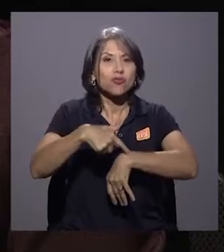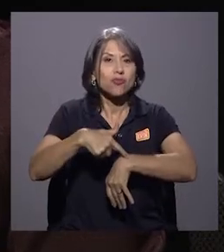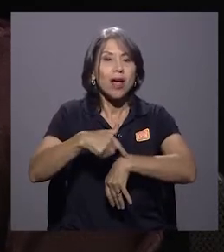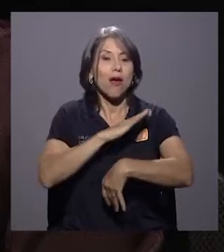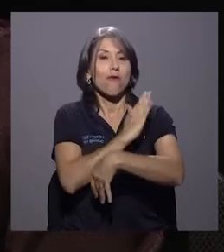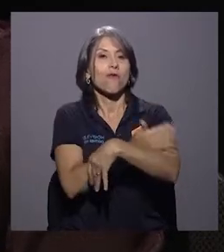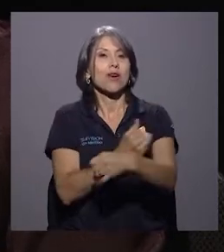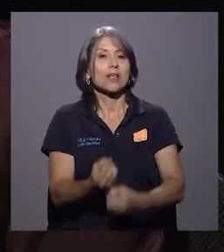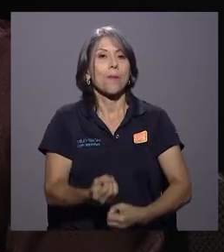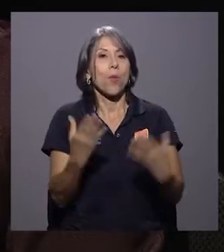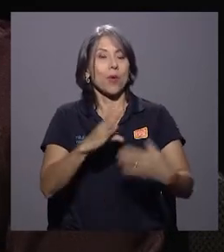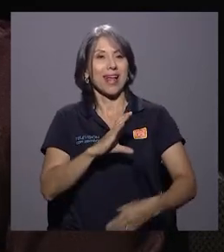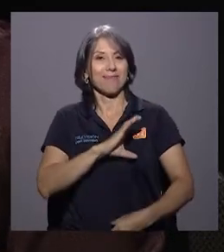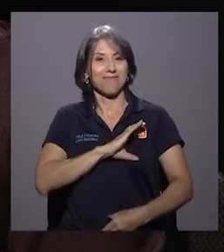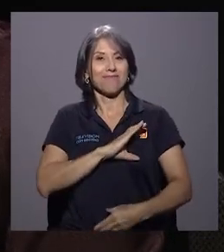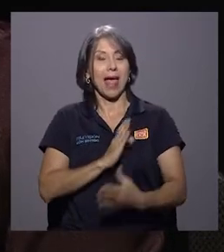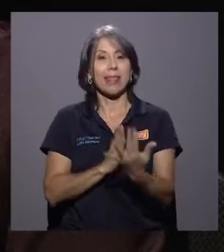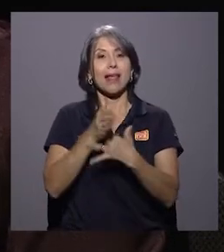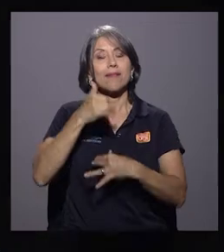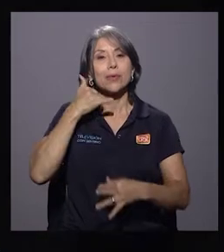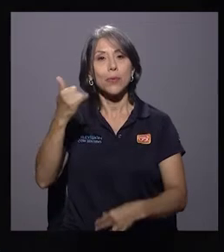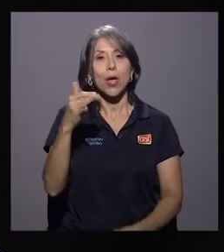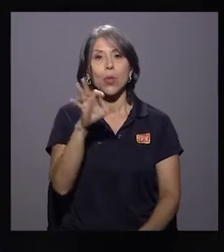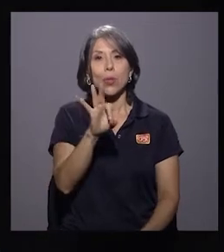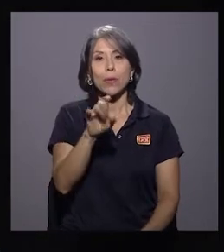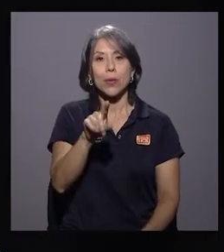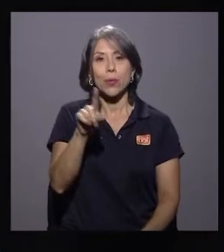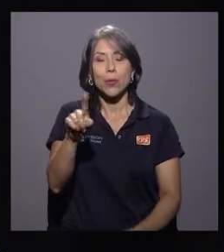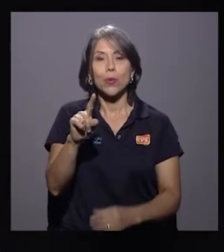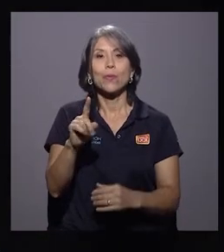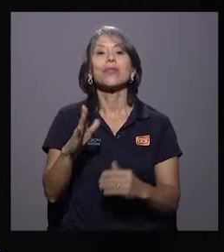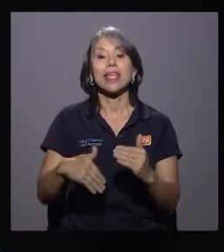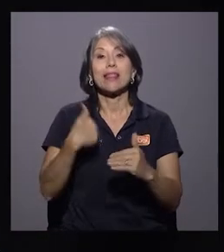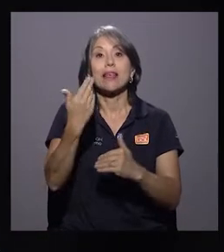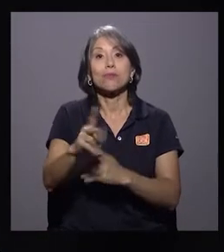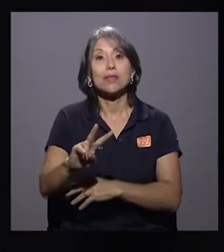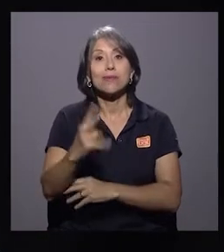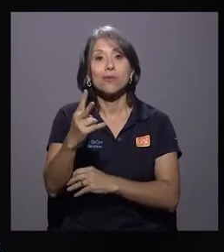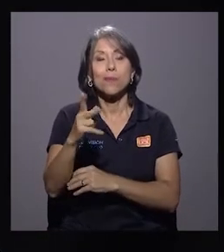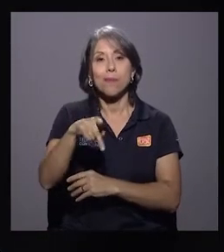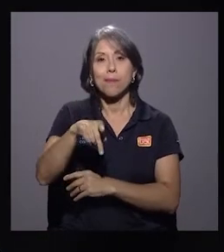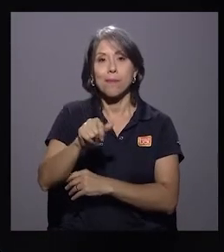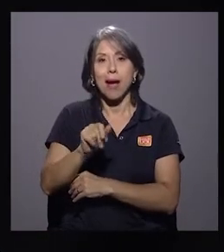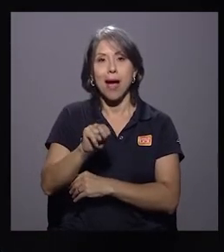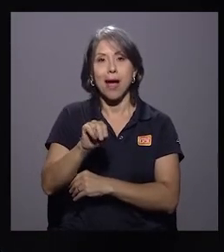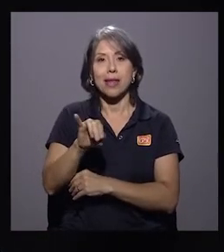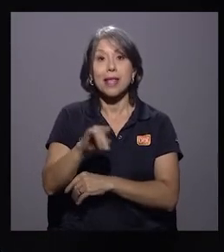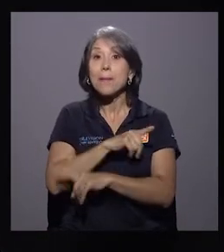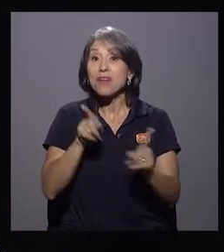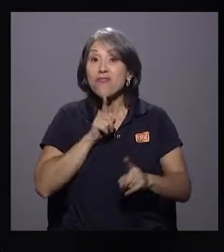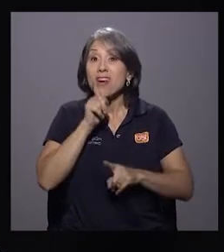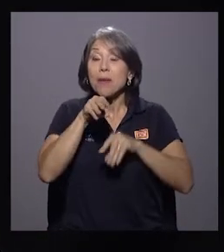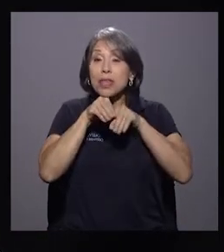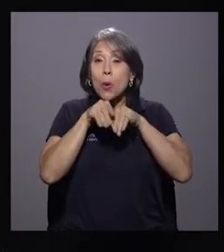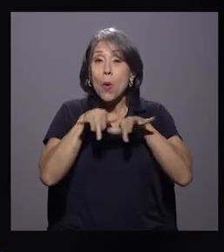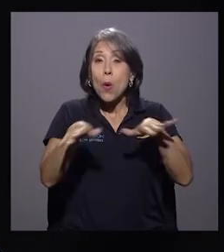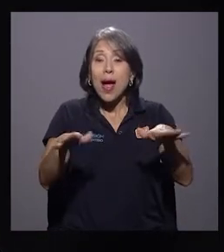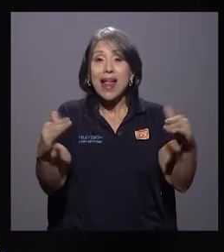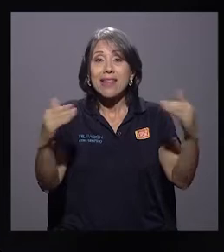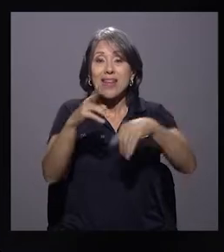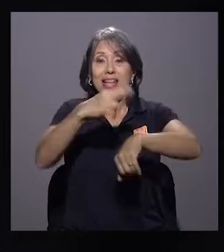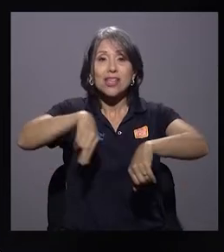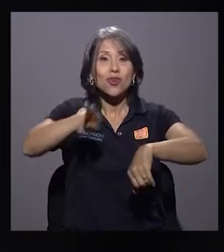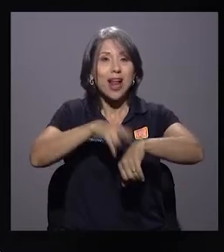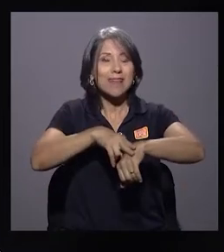Y luego interviene el patronato nacional de la infancia. Pero la cobertura a nivel nacional no se tiene en el